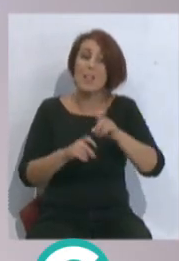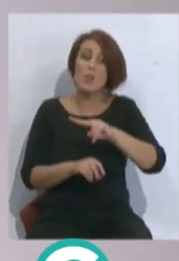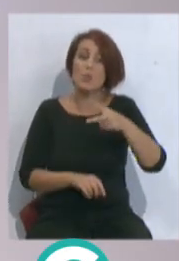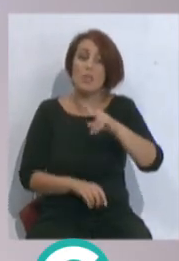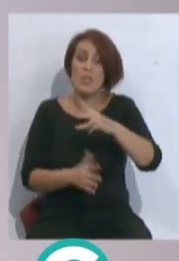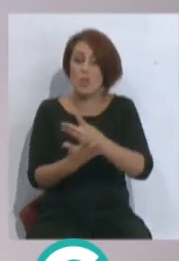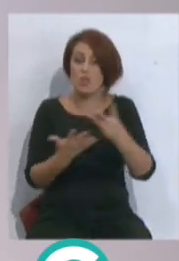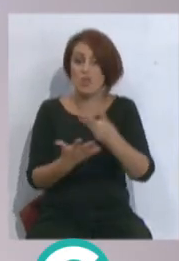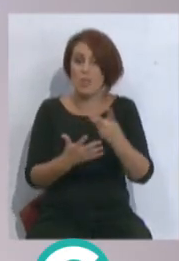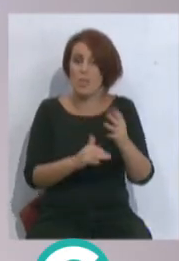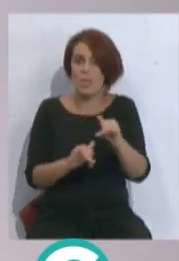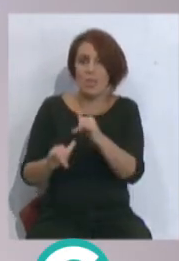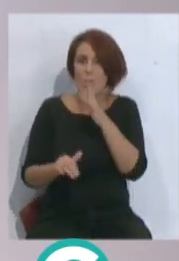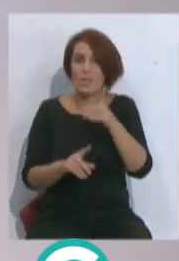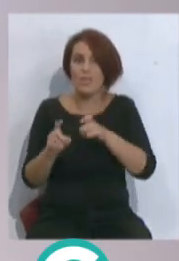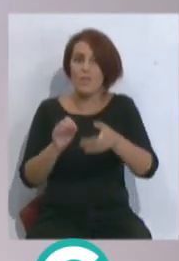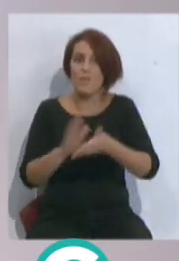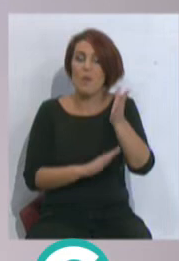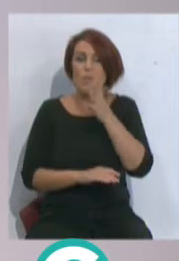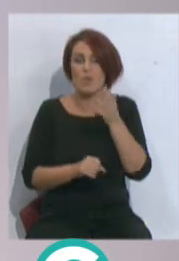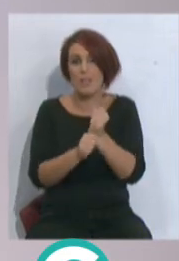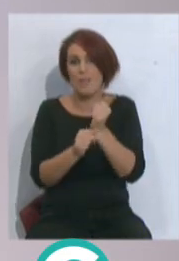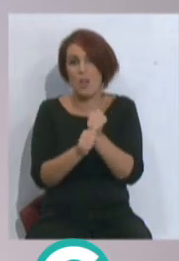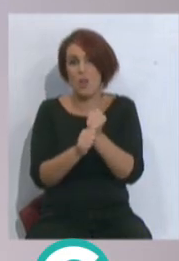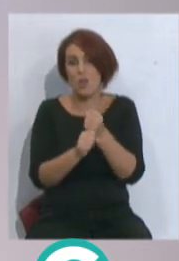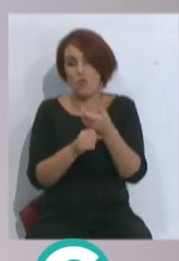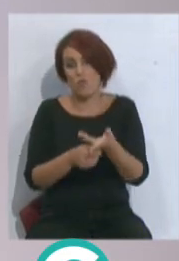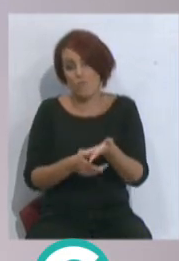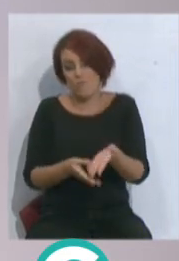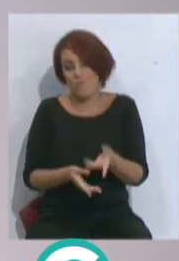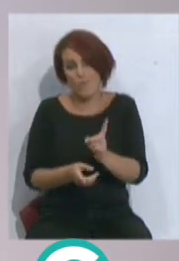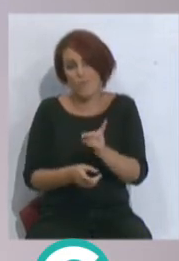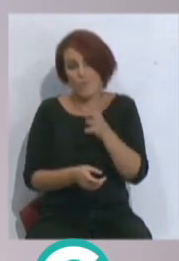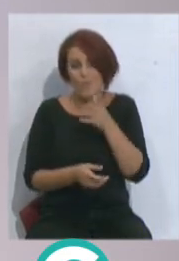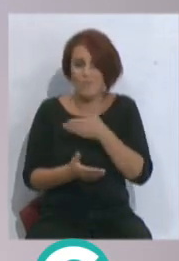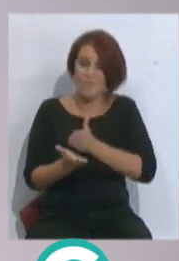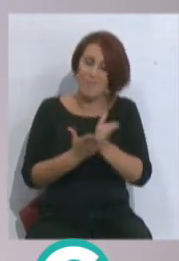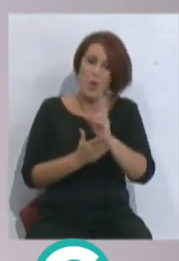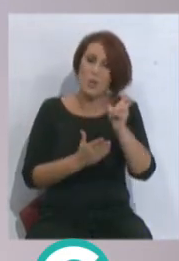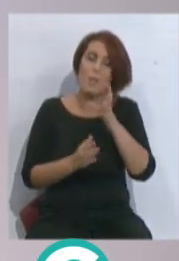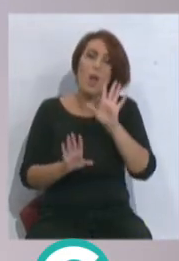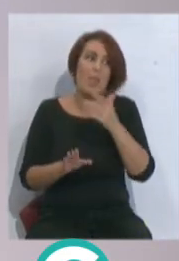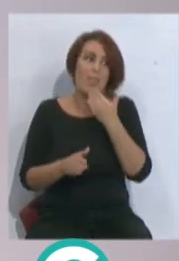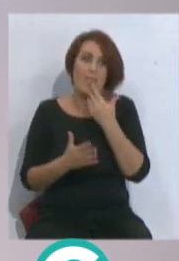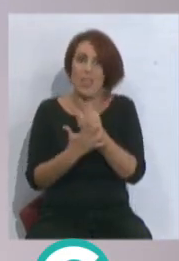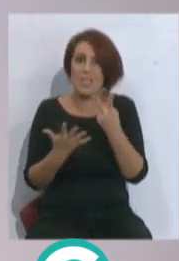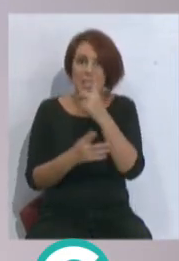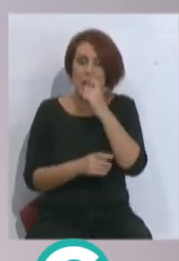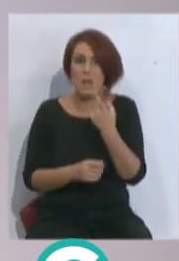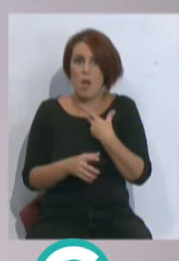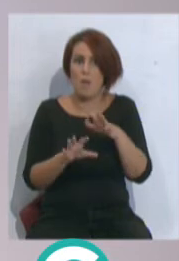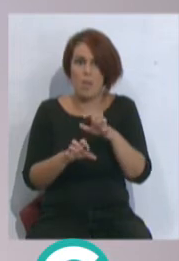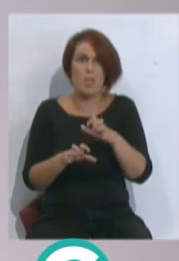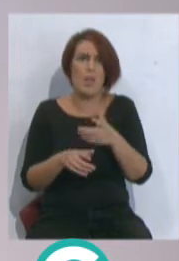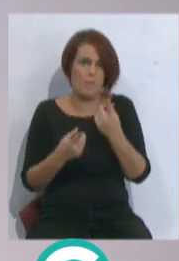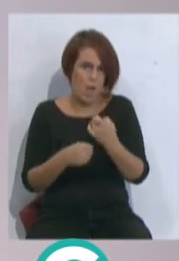sus 18, porque cuando vaya a la selección no creo que sea por el trabajo gris, digamos, sino por la otra faceta. Pero claro, son 17 años, él tiene todavía mucho que aprender,